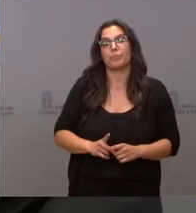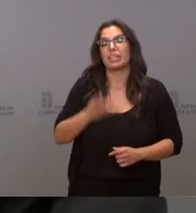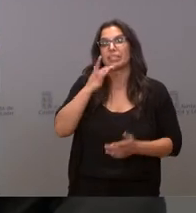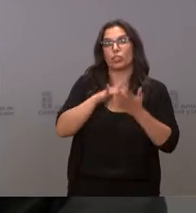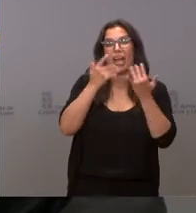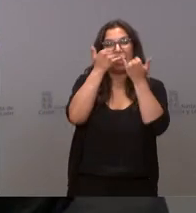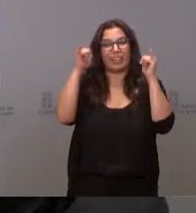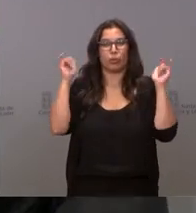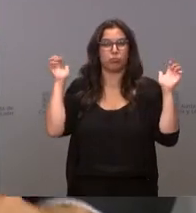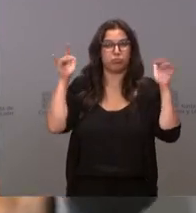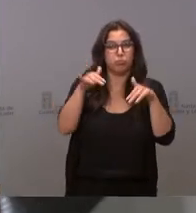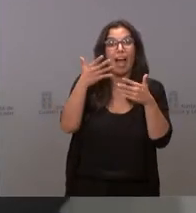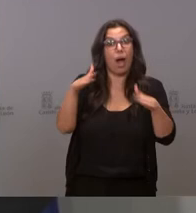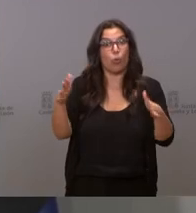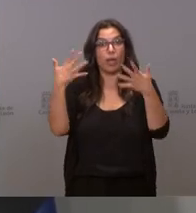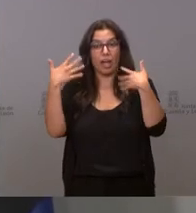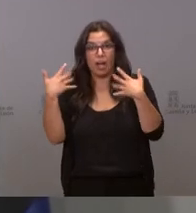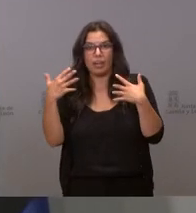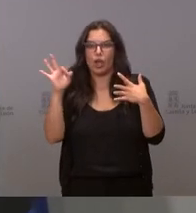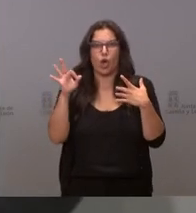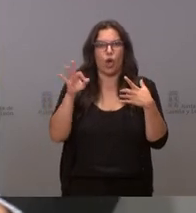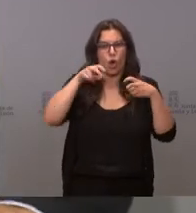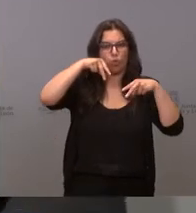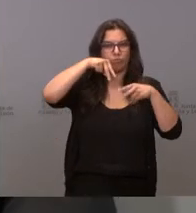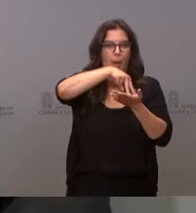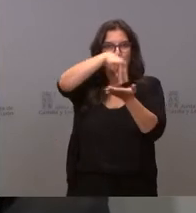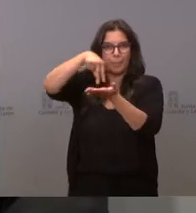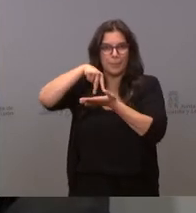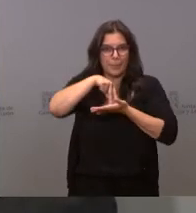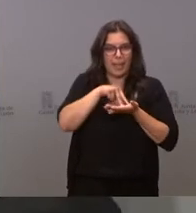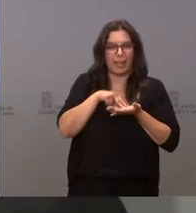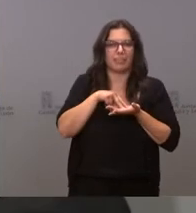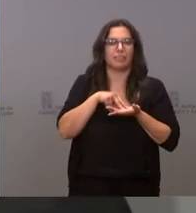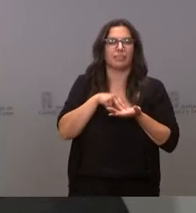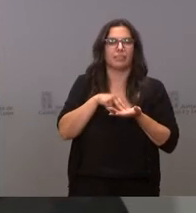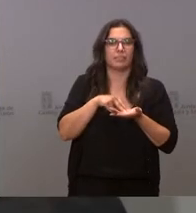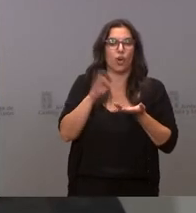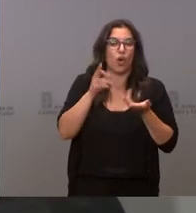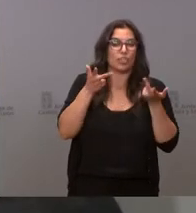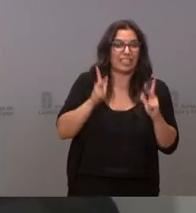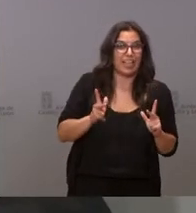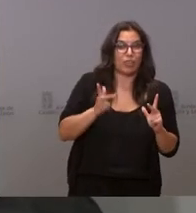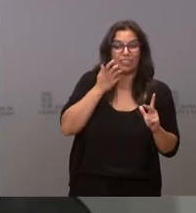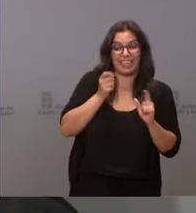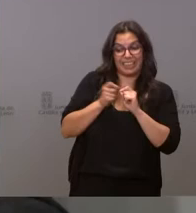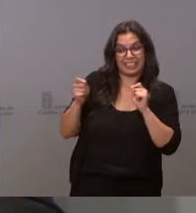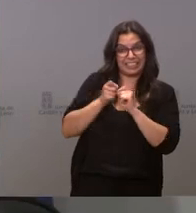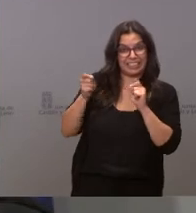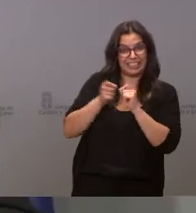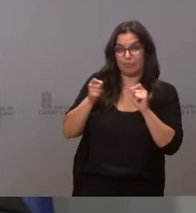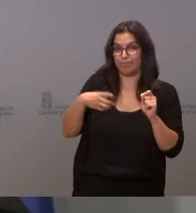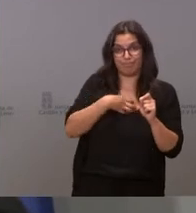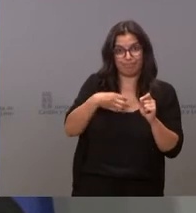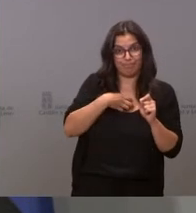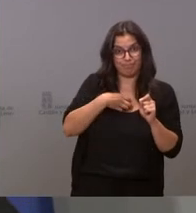multitudinarios al aire libre, cuando los asistentes estén de pie, o si están sentados, cuando no se pueda mantener la